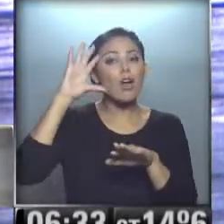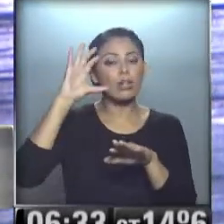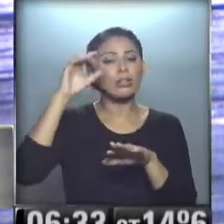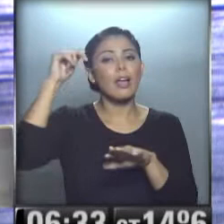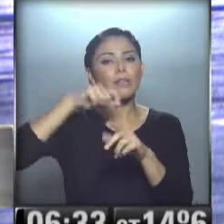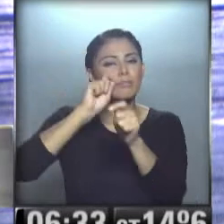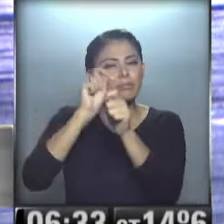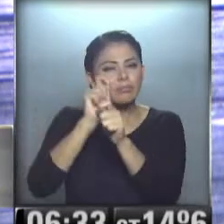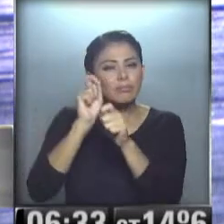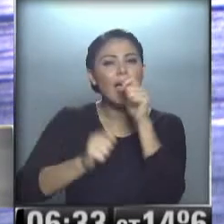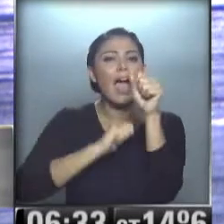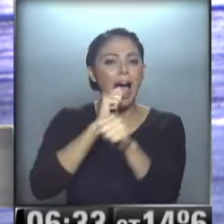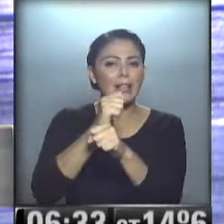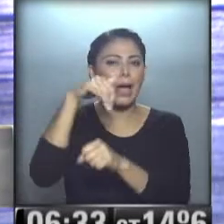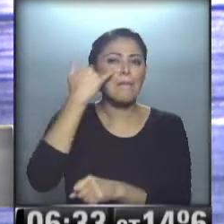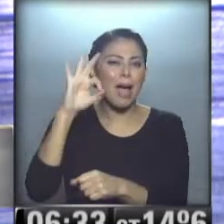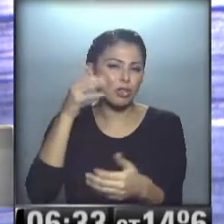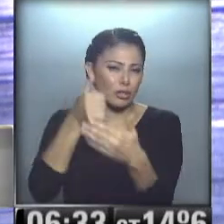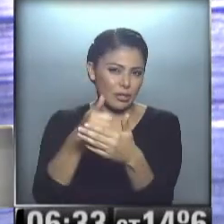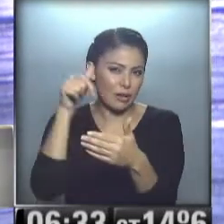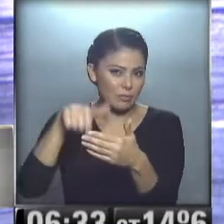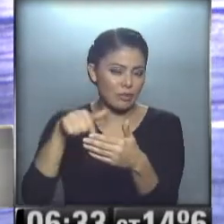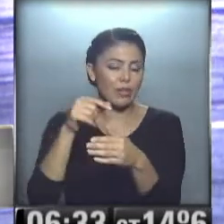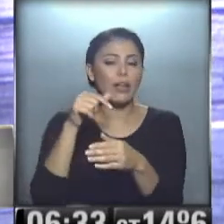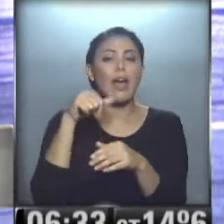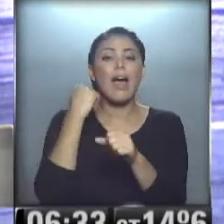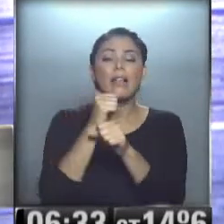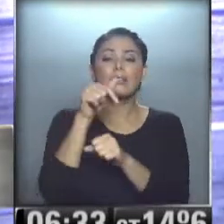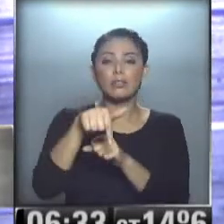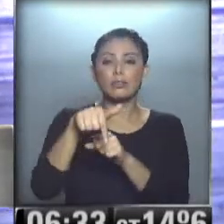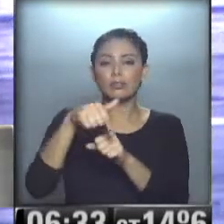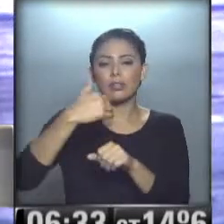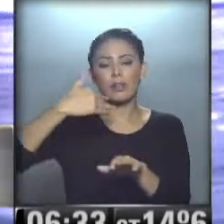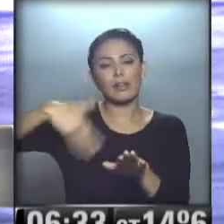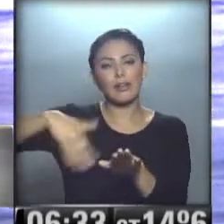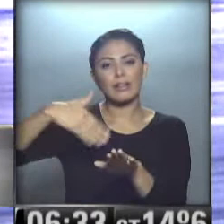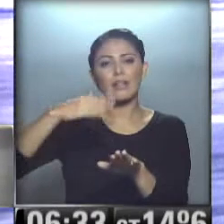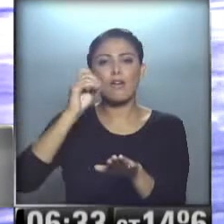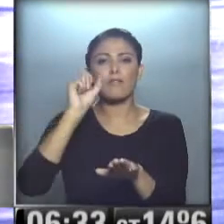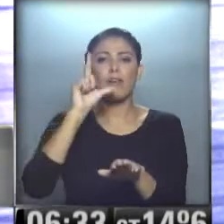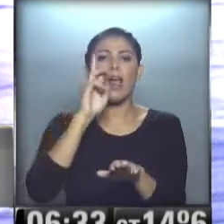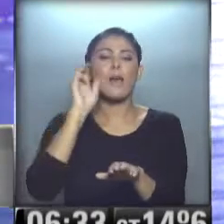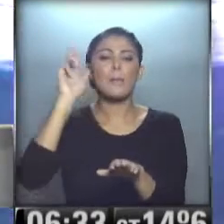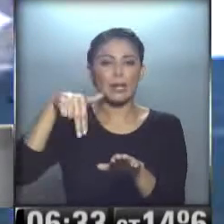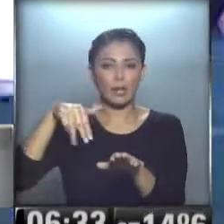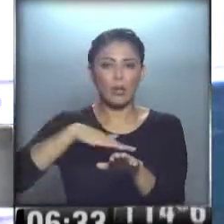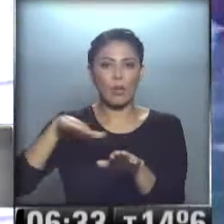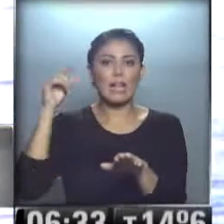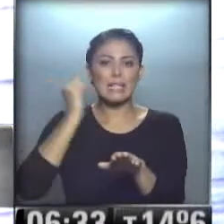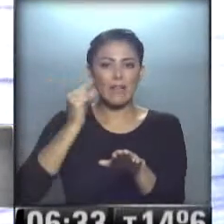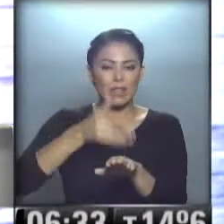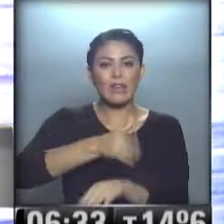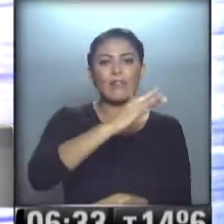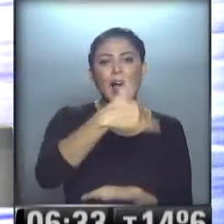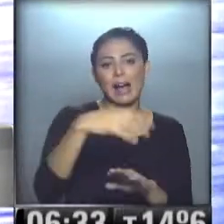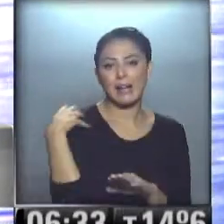obras hasta fin de mes, hasta fin de mayo de este mes... ...está cerrado el ingreso desde el doctor Ricardo Balvin... ...en el barrio de Saavedra hacia General